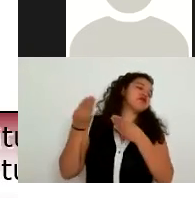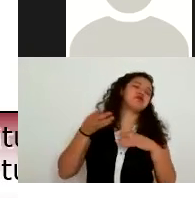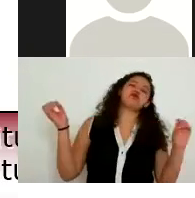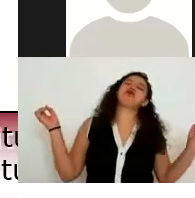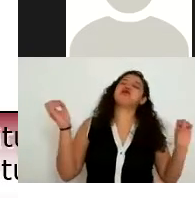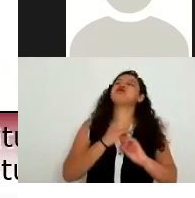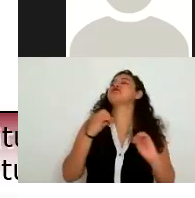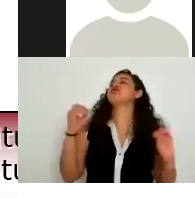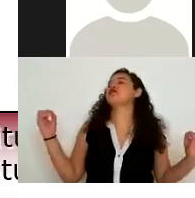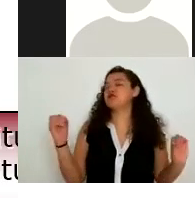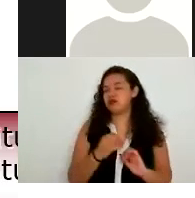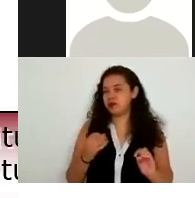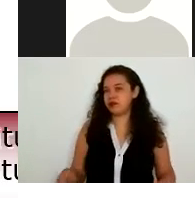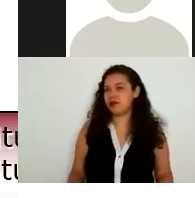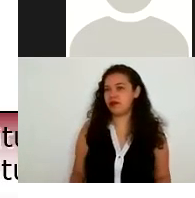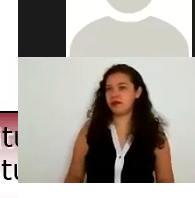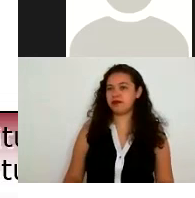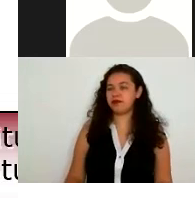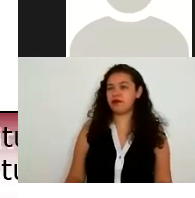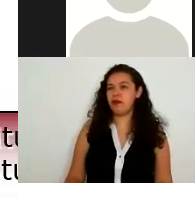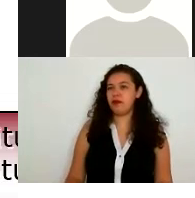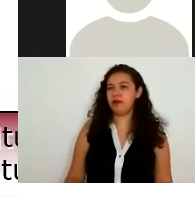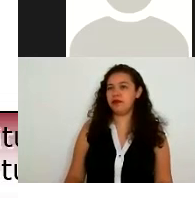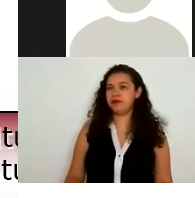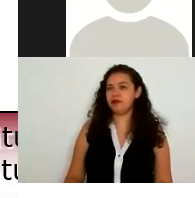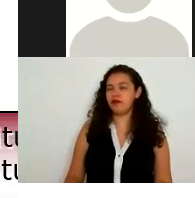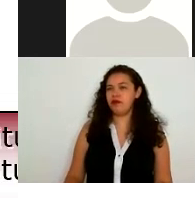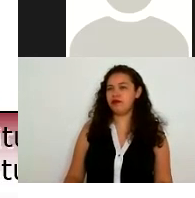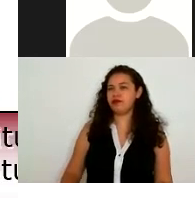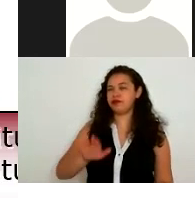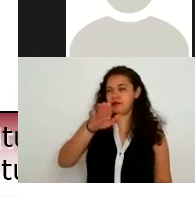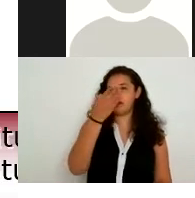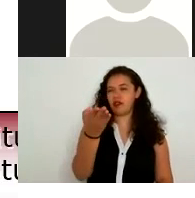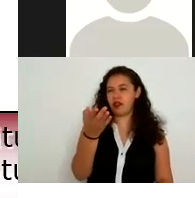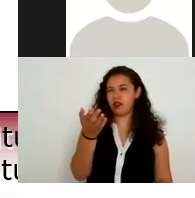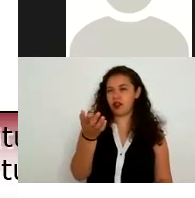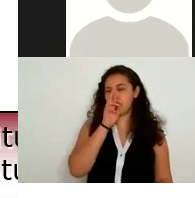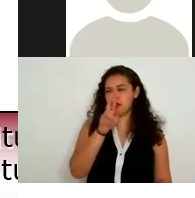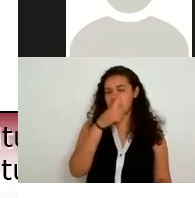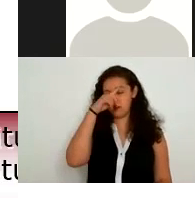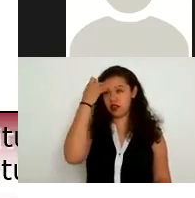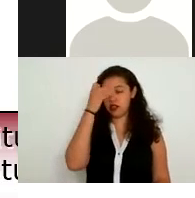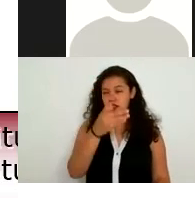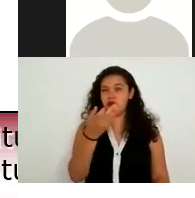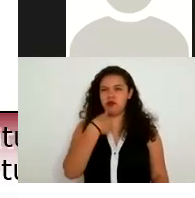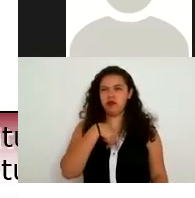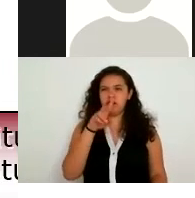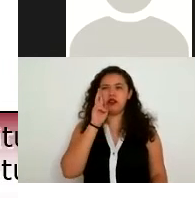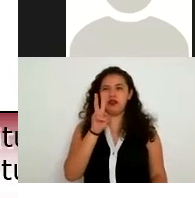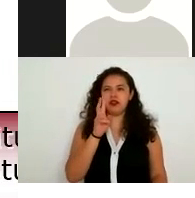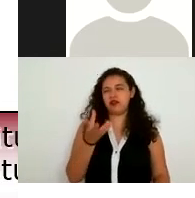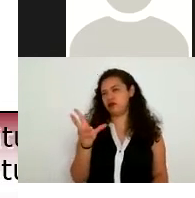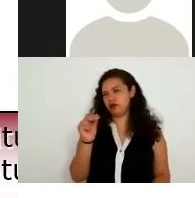tenía la información porque no se le respondió esta solicitud en el tiempo que estamos viendo hay un